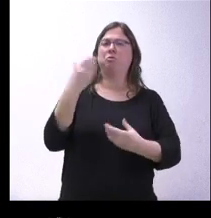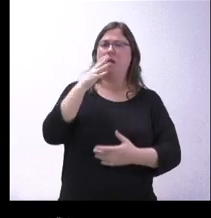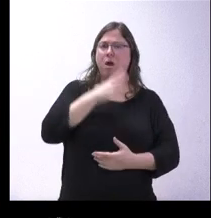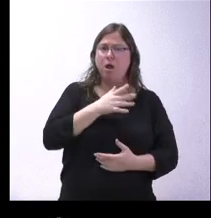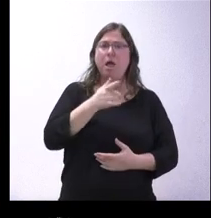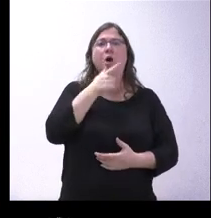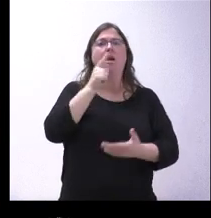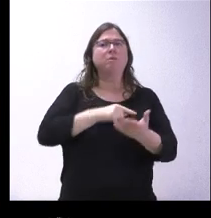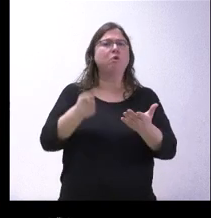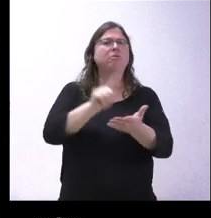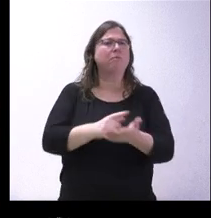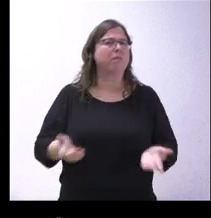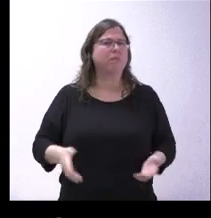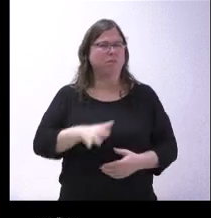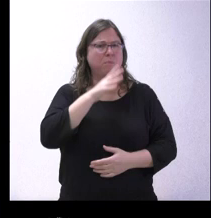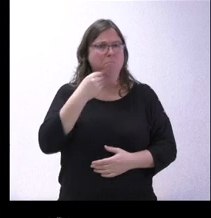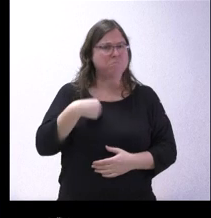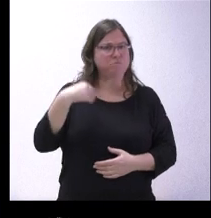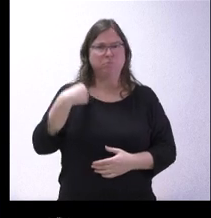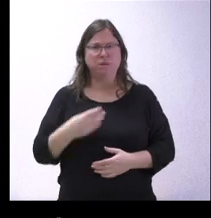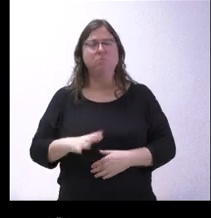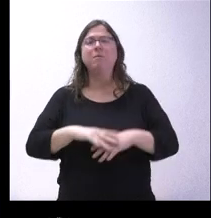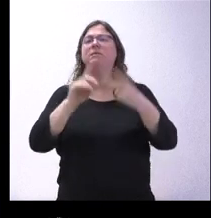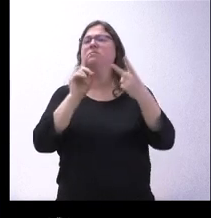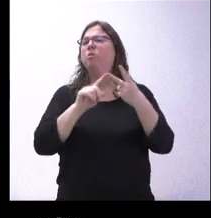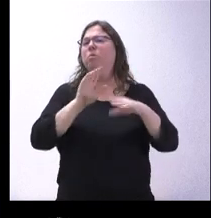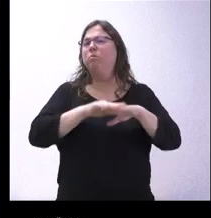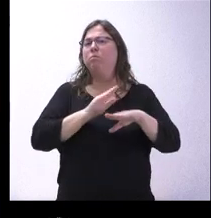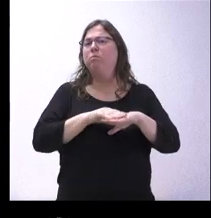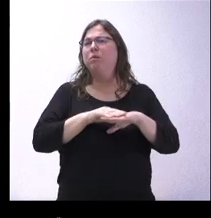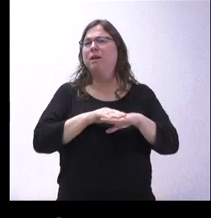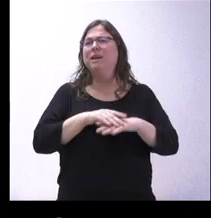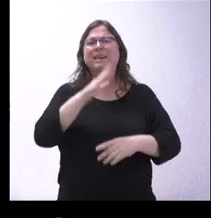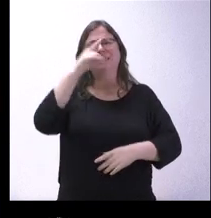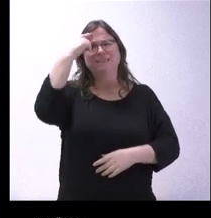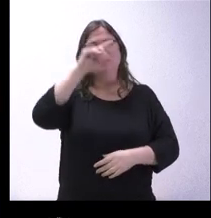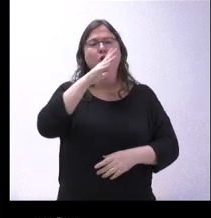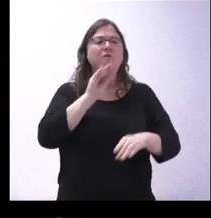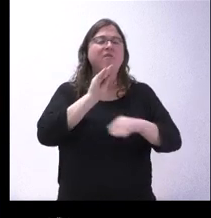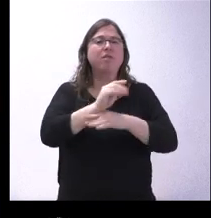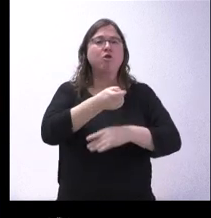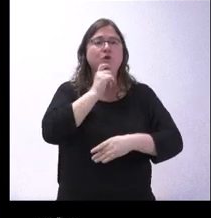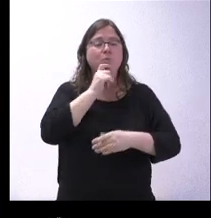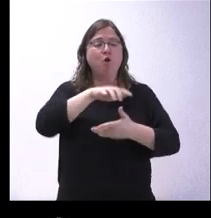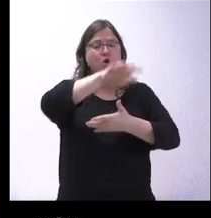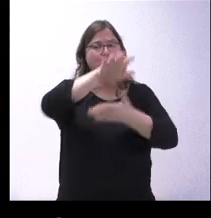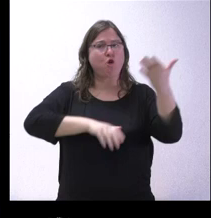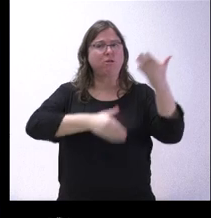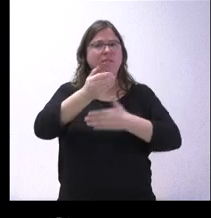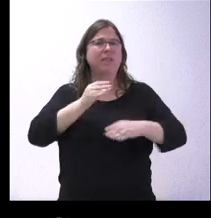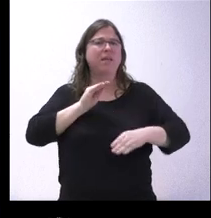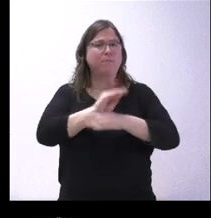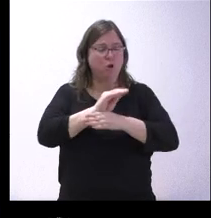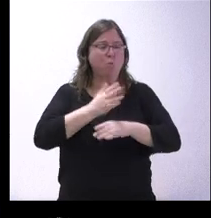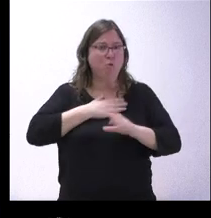vuelven a relatar ahora. Son los mismos. Y, en segundo lugar, exactamente cómo es la financiación. Porque en la nota de prensa hablan de una inversión de la